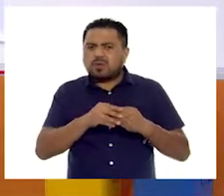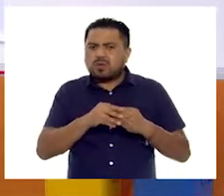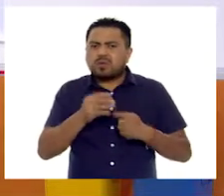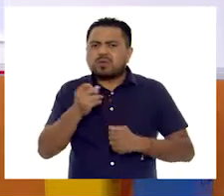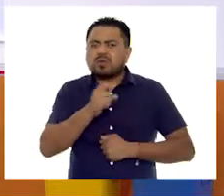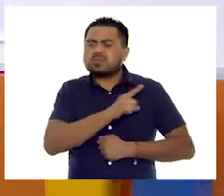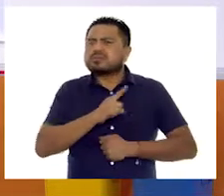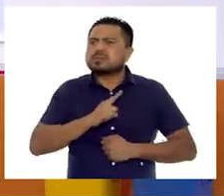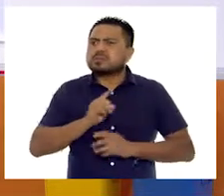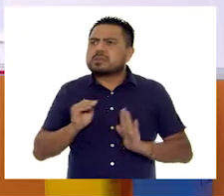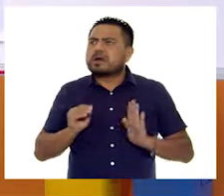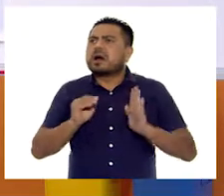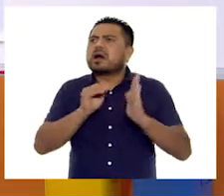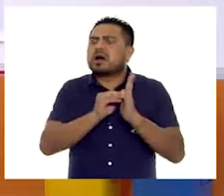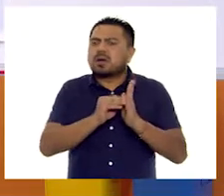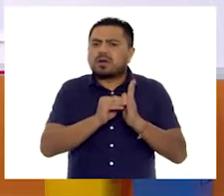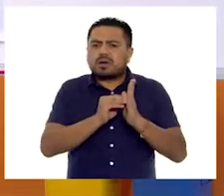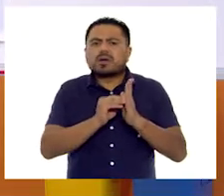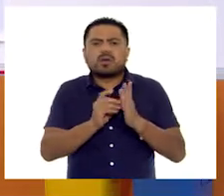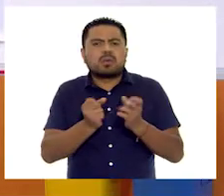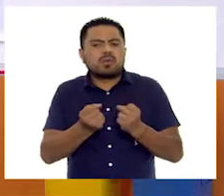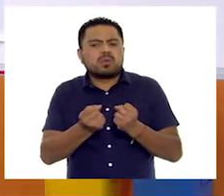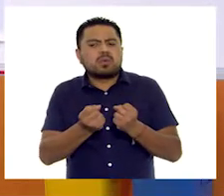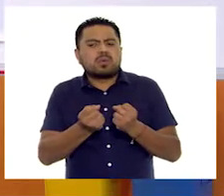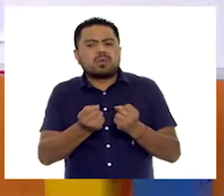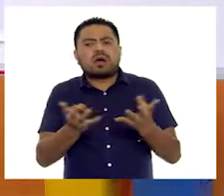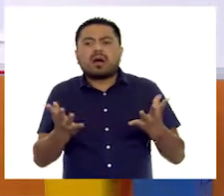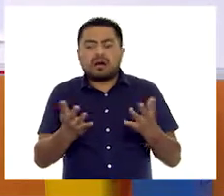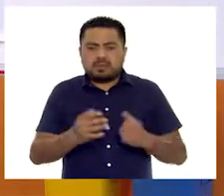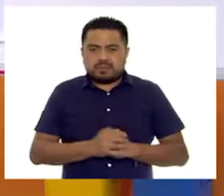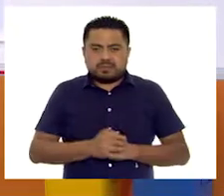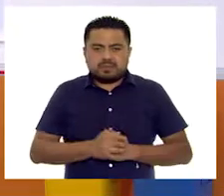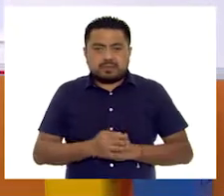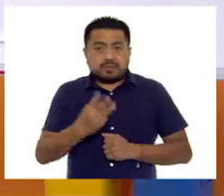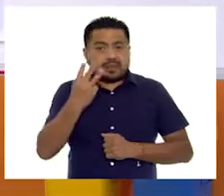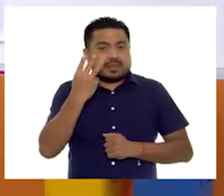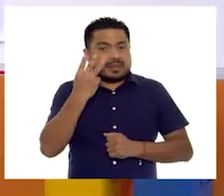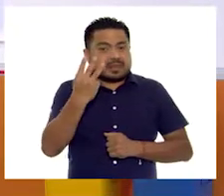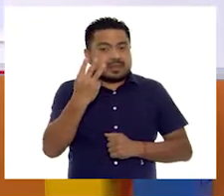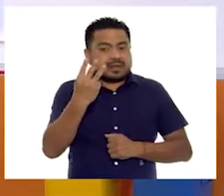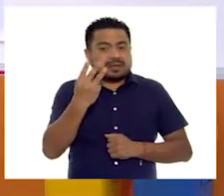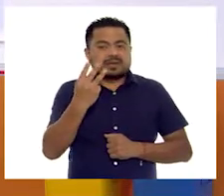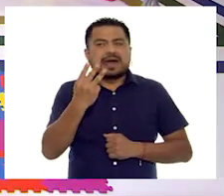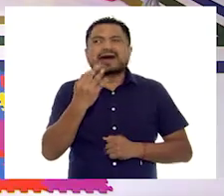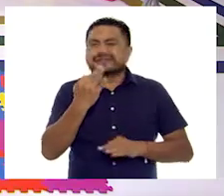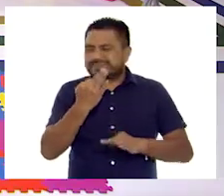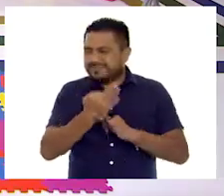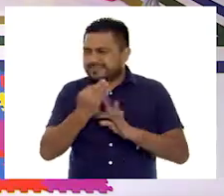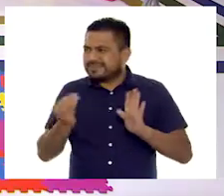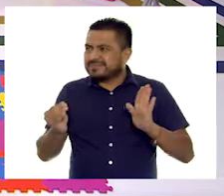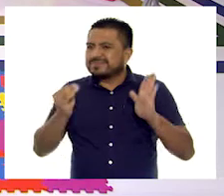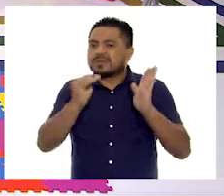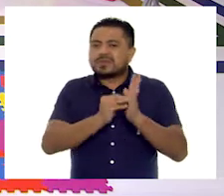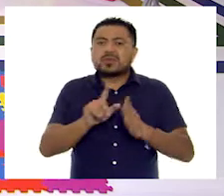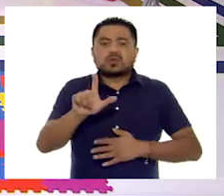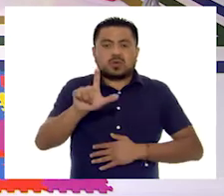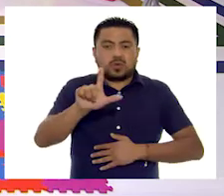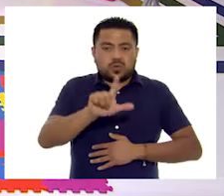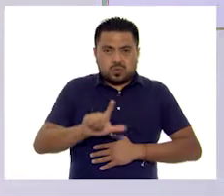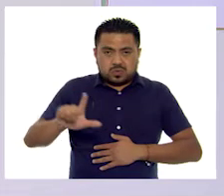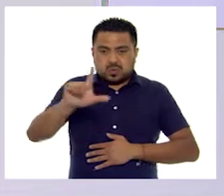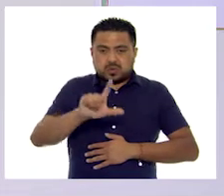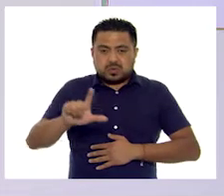marquitas debo de colocar? Tres. ¡Exacto! Vamos a colocar. En lunes